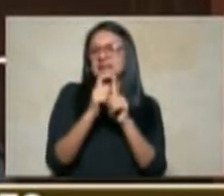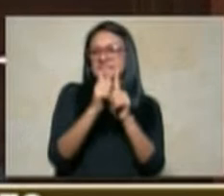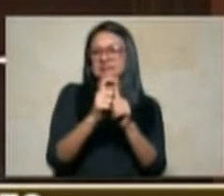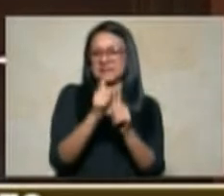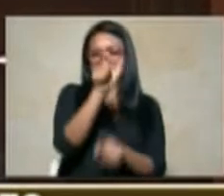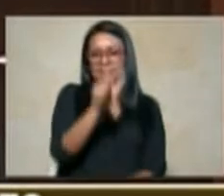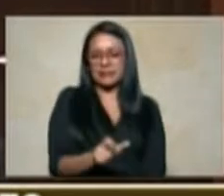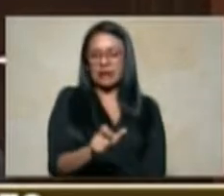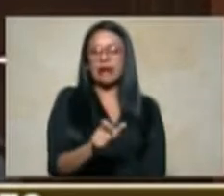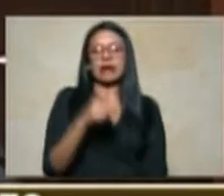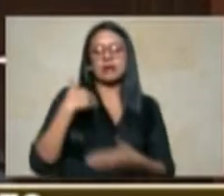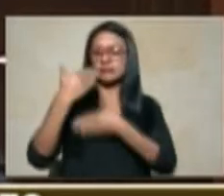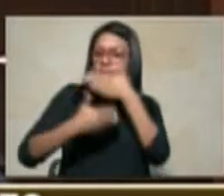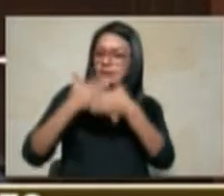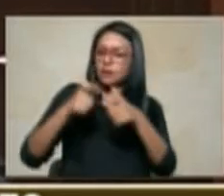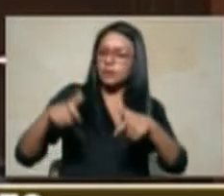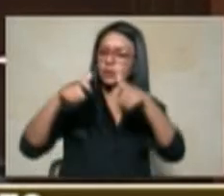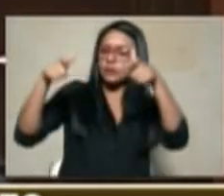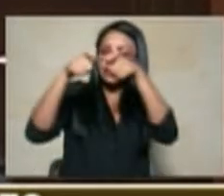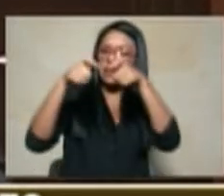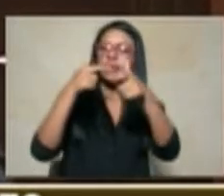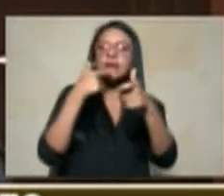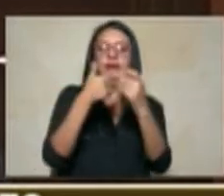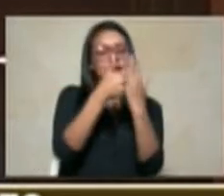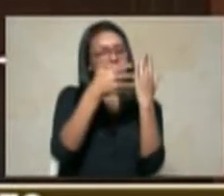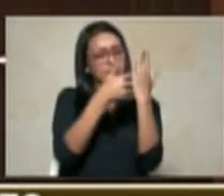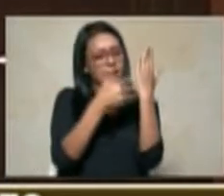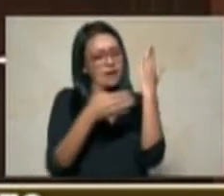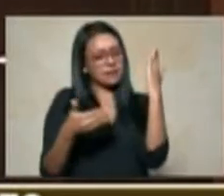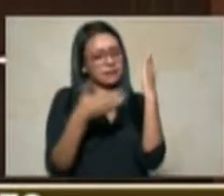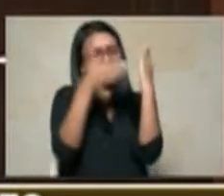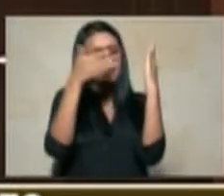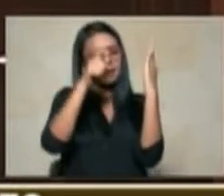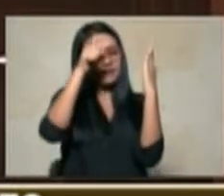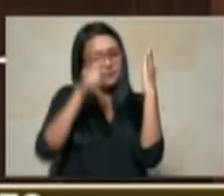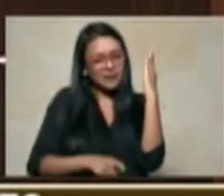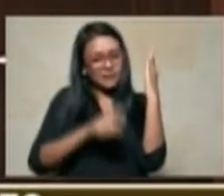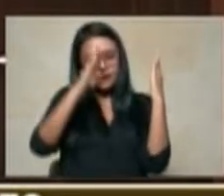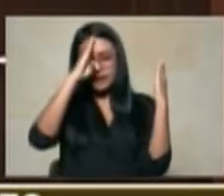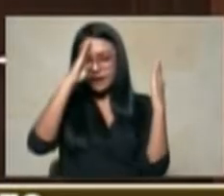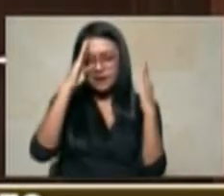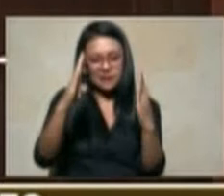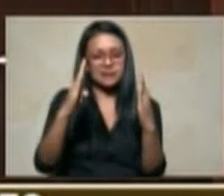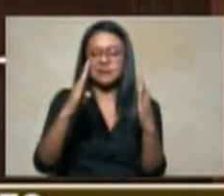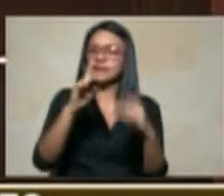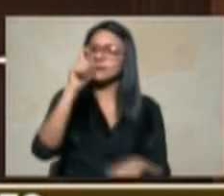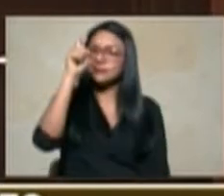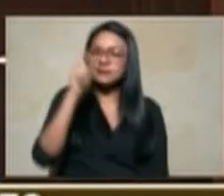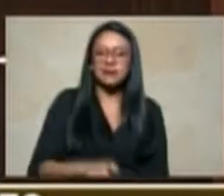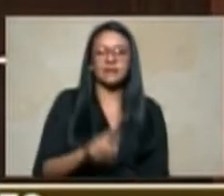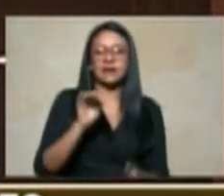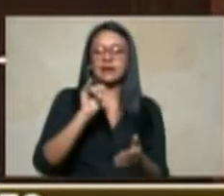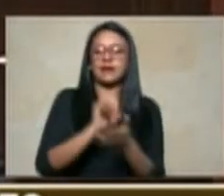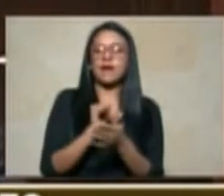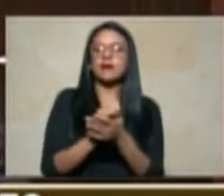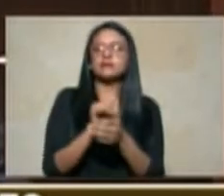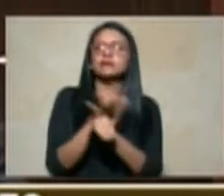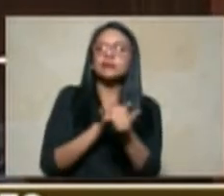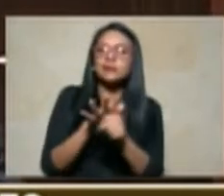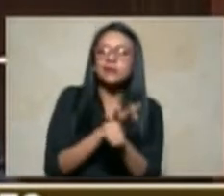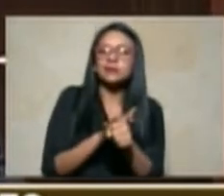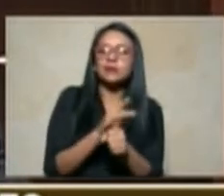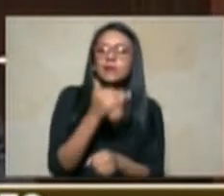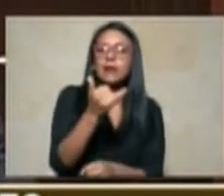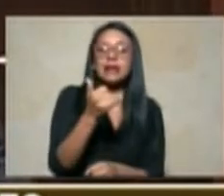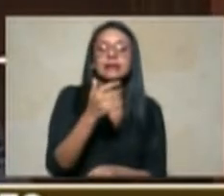en sus sentencias de que tienen que ser objeto de atención incluso en casos en los cuales la buena fe no